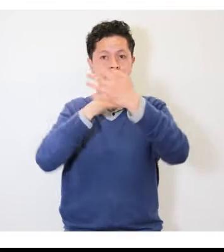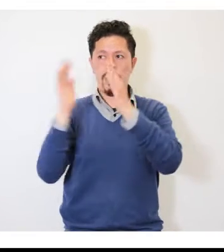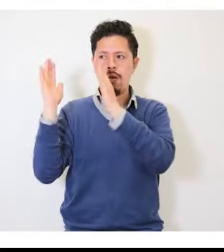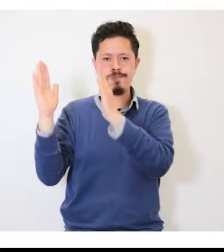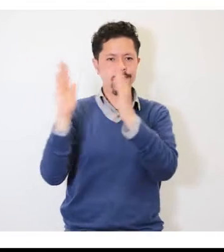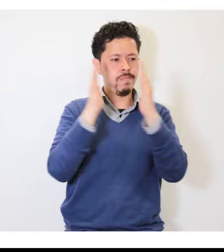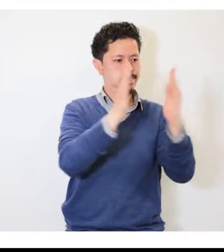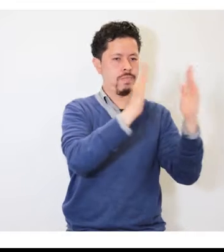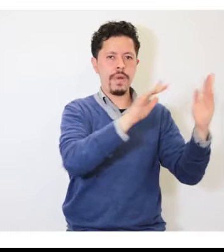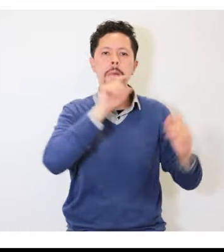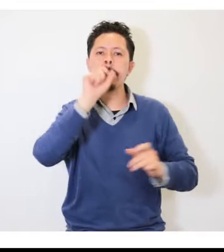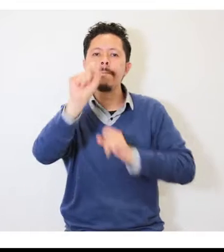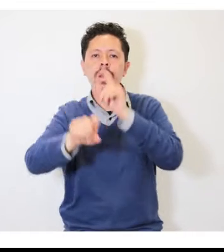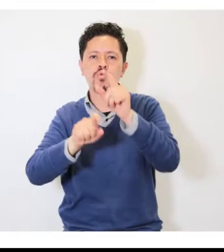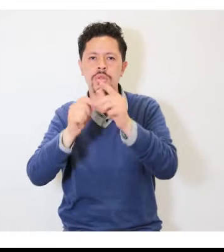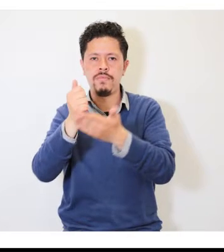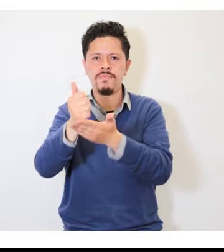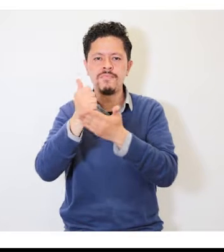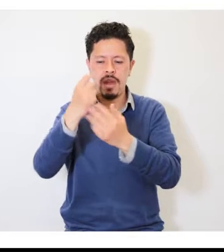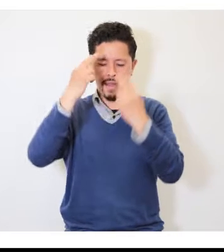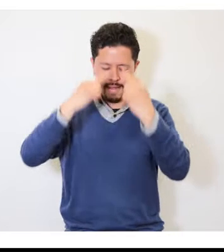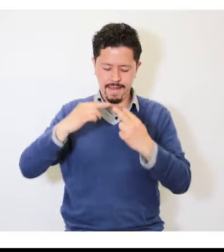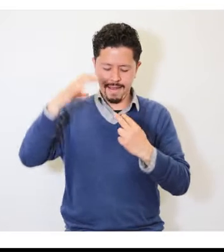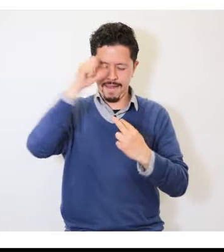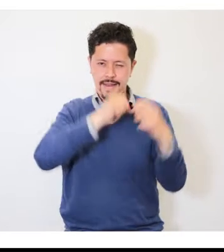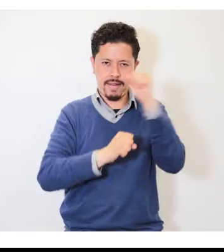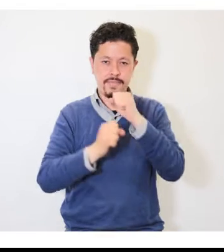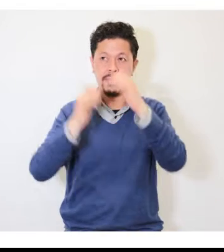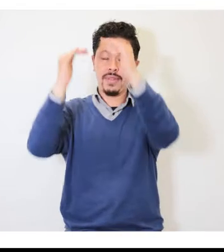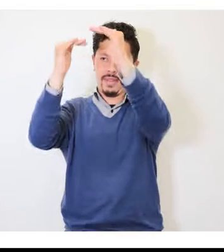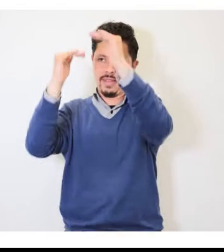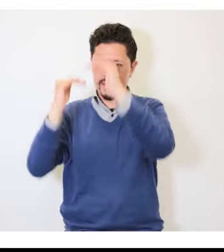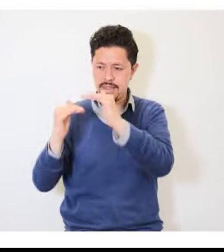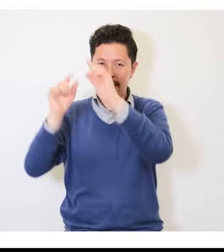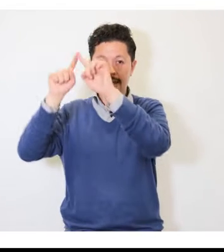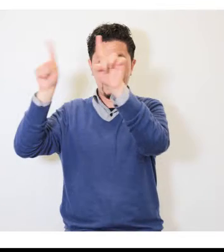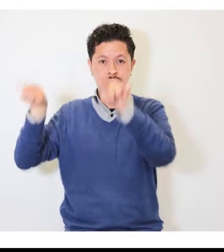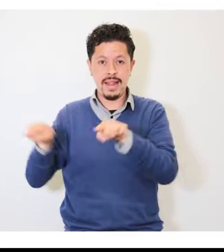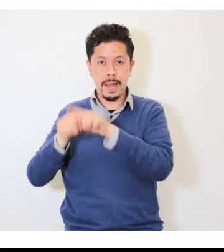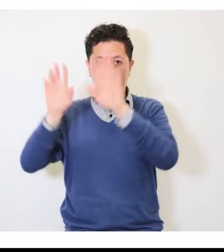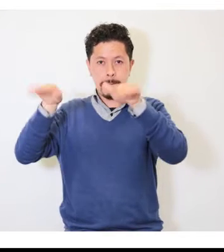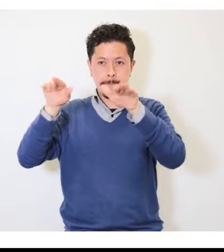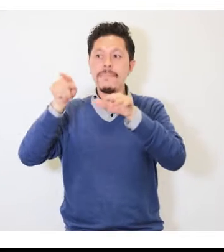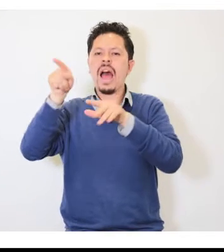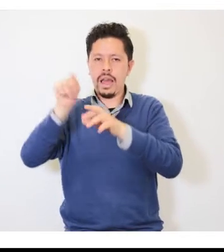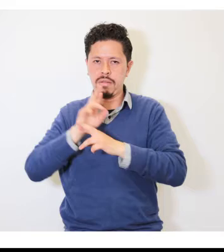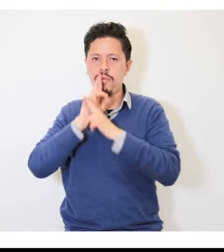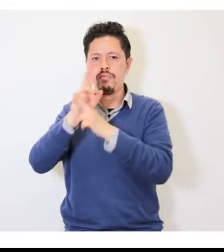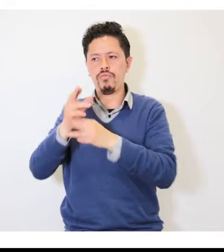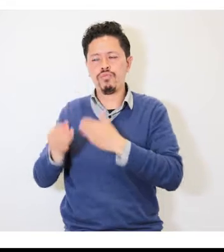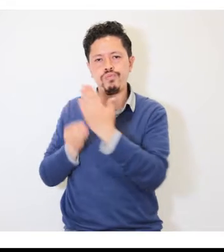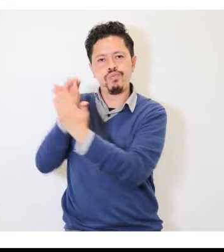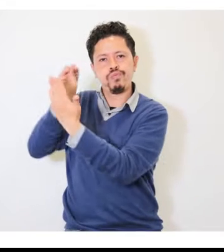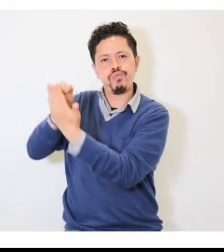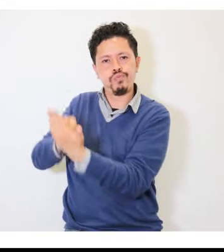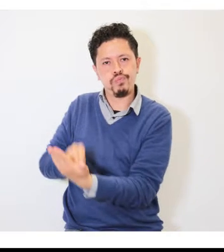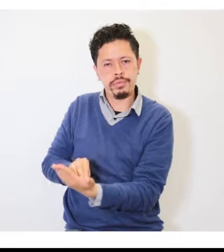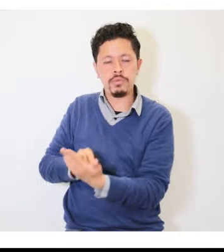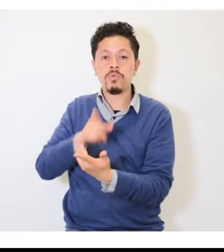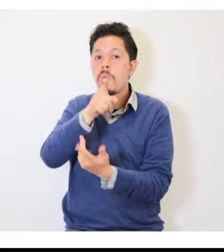que nos van a ayudar a reconocer algunos detalles y en la parte de abajo vamos a encontrar el espacio para poder registrar.